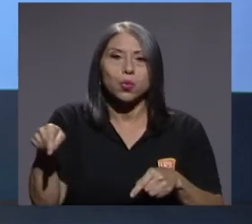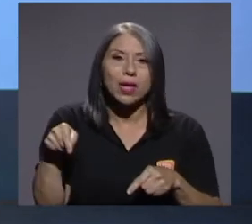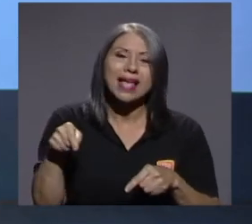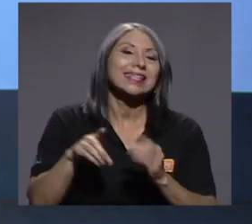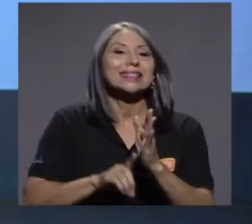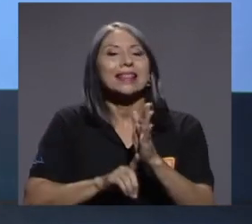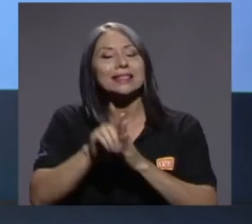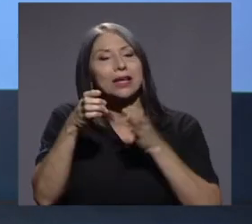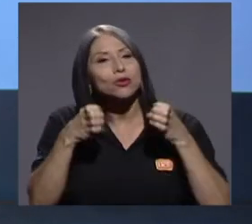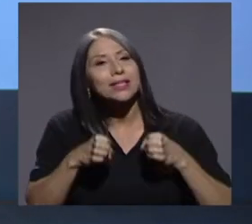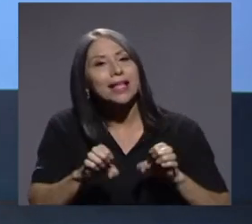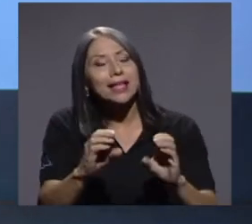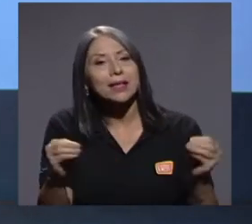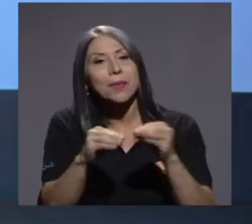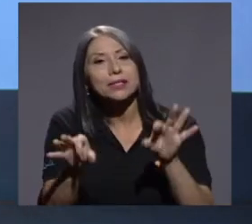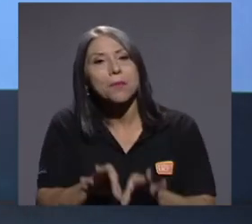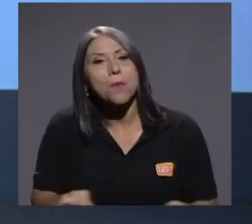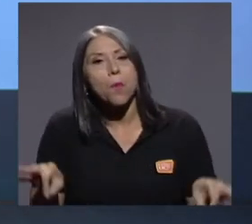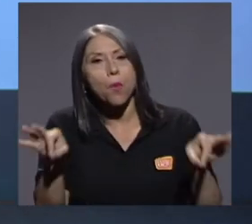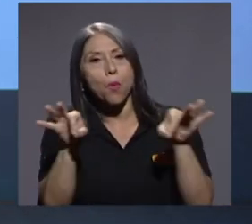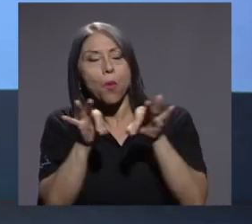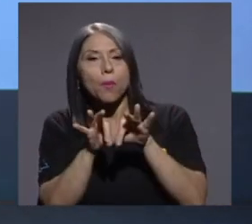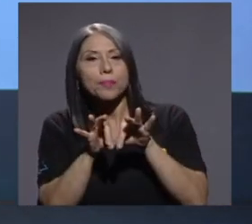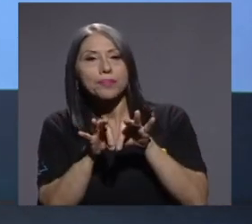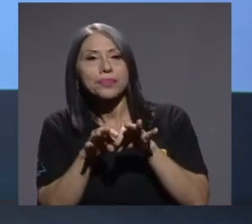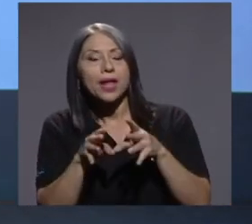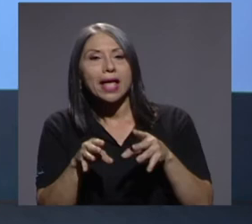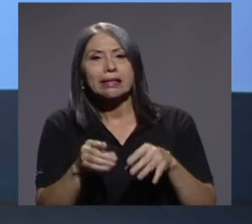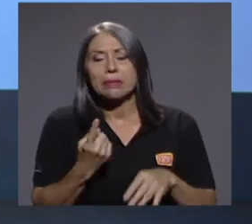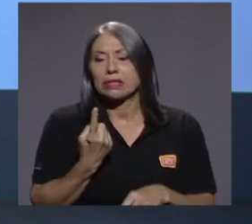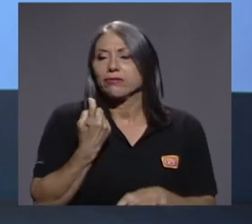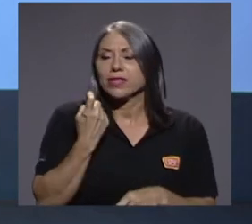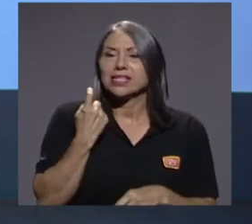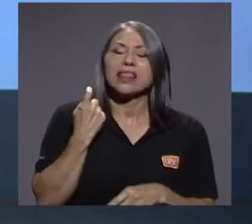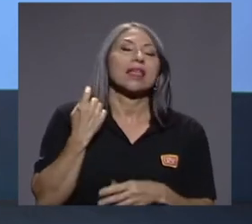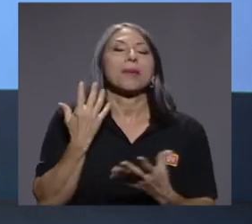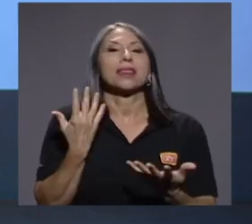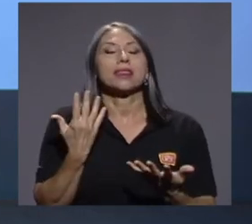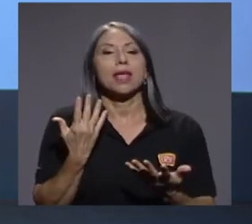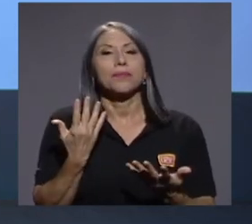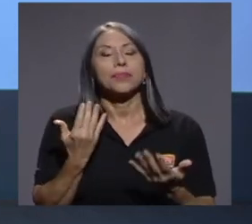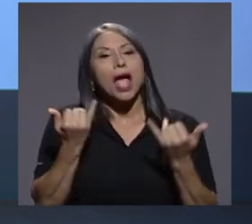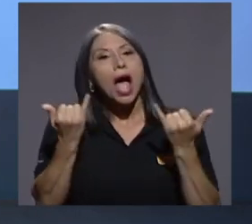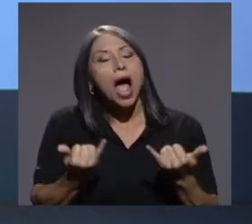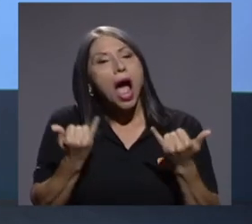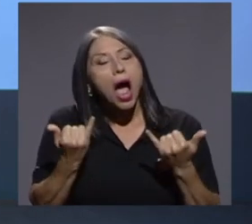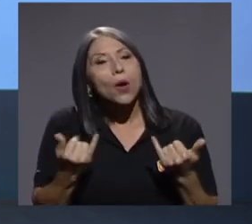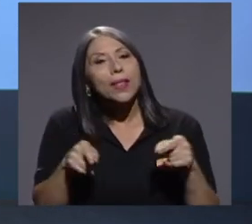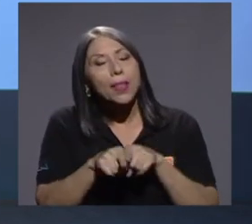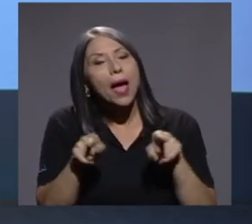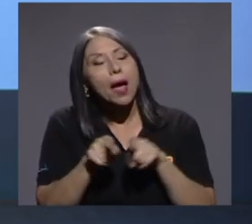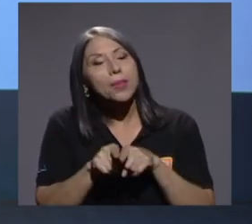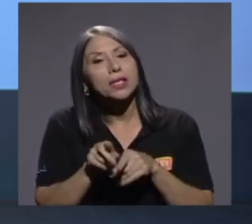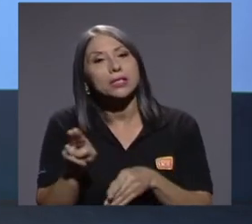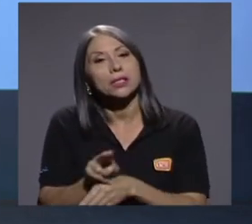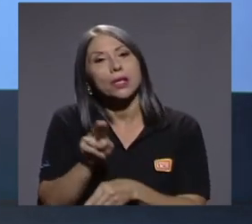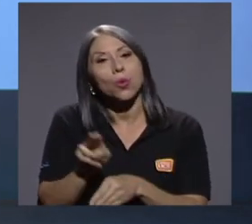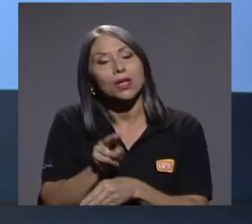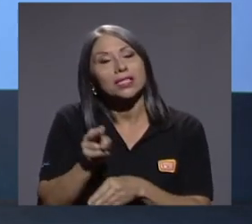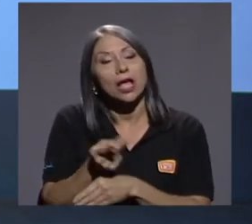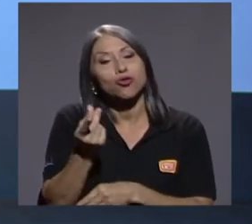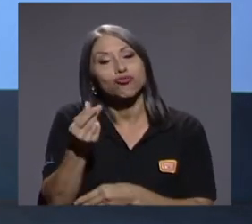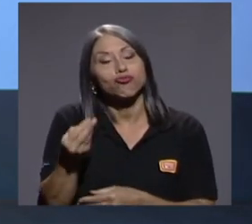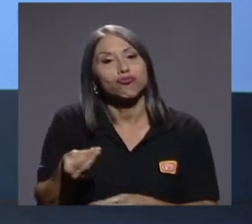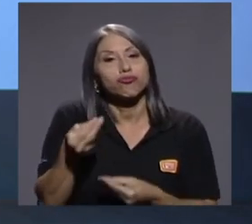estrategias más importantes. Incluso, recientemente, se está dedicando incluso recursos para el